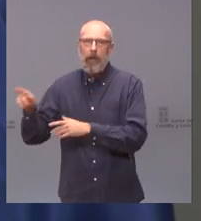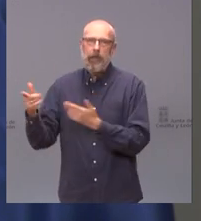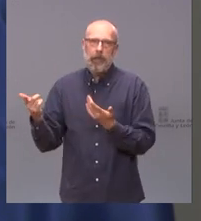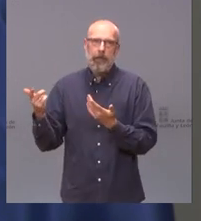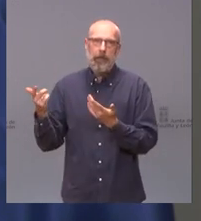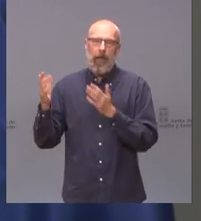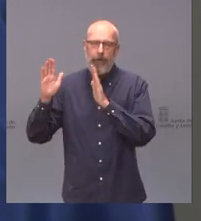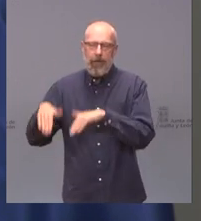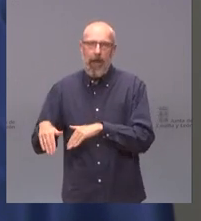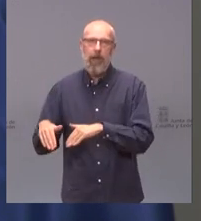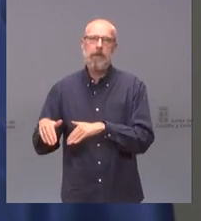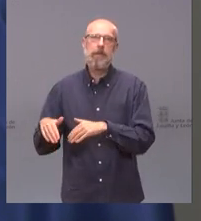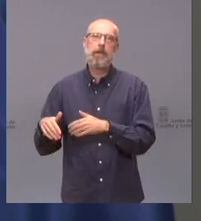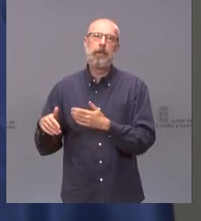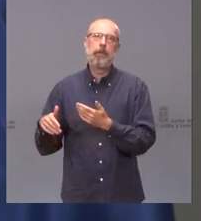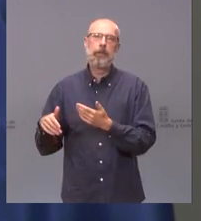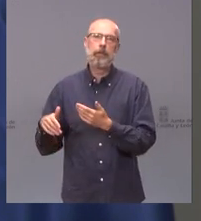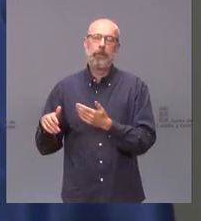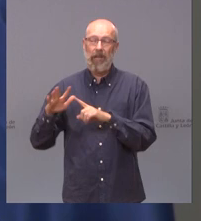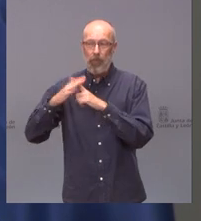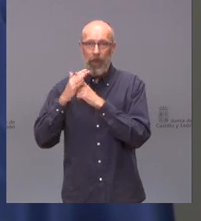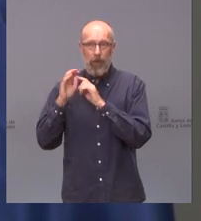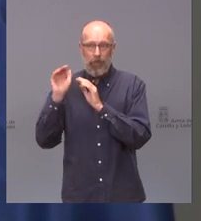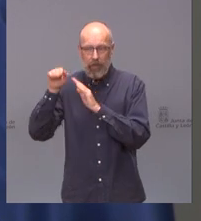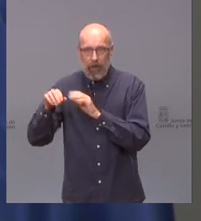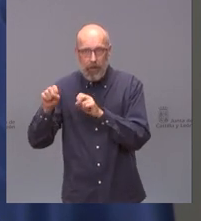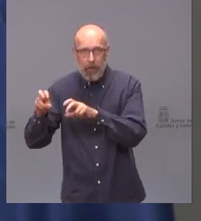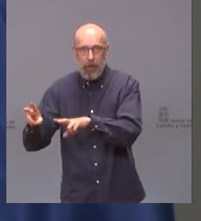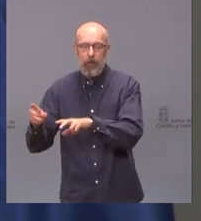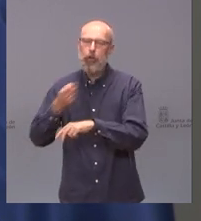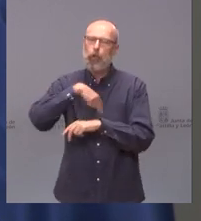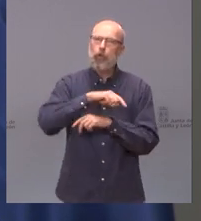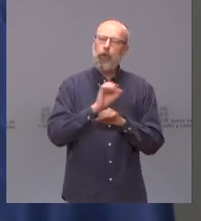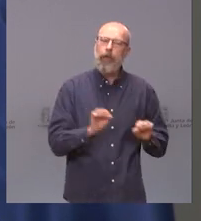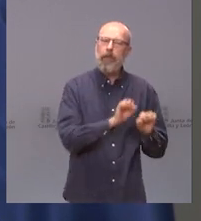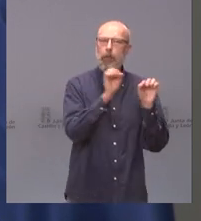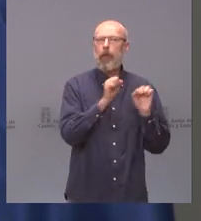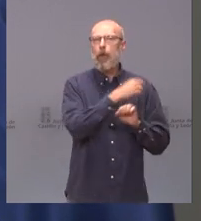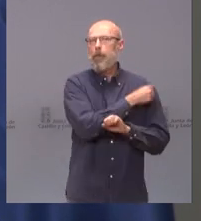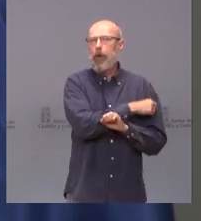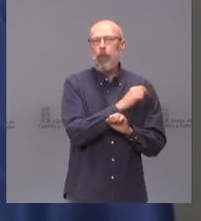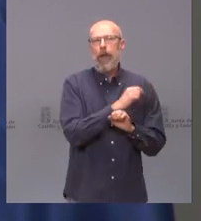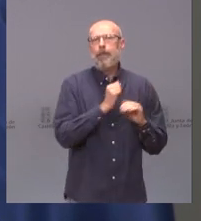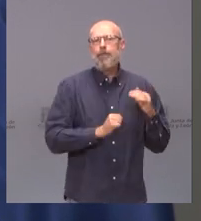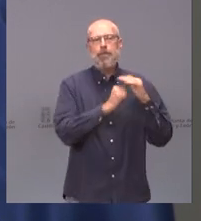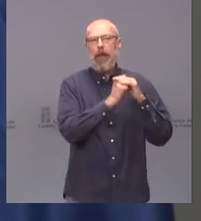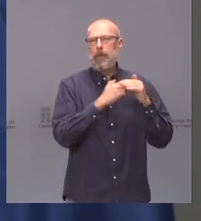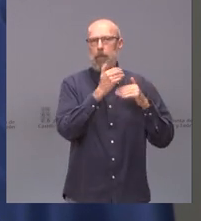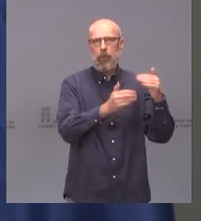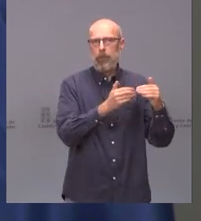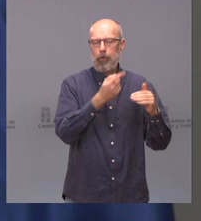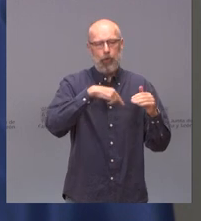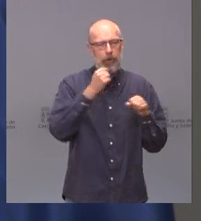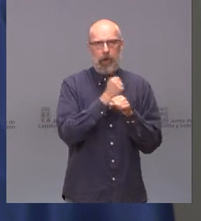hace decaer esta situación, pues nos pille con el mayor grado de inmunización posible. Esto es nuestro trabajo y nos pille